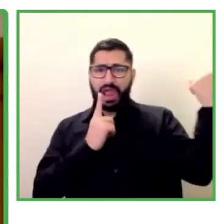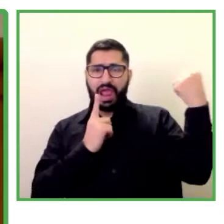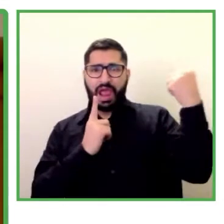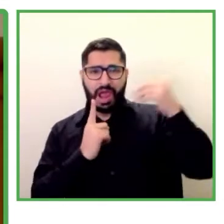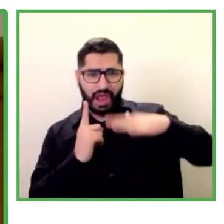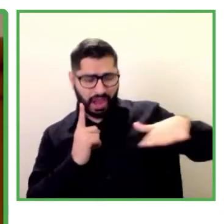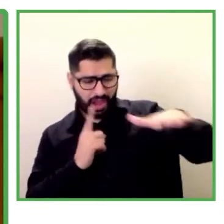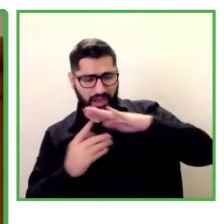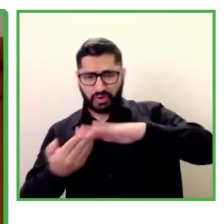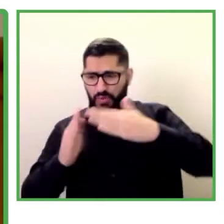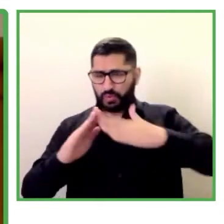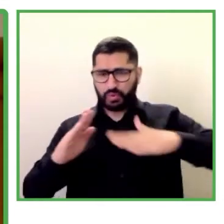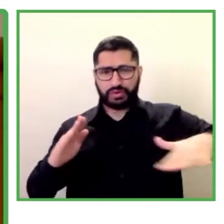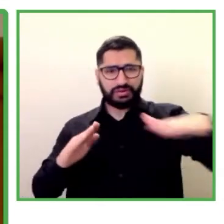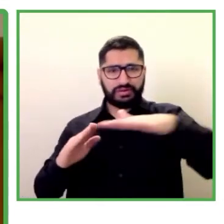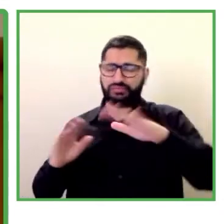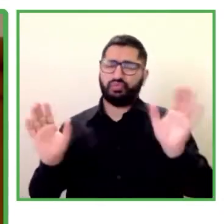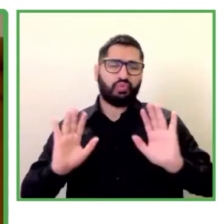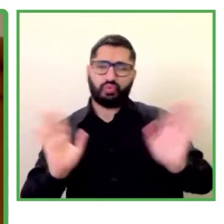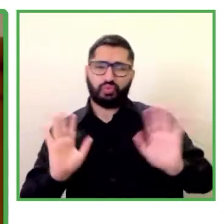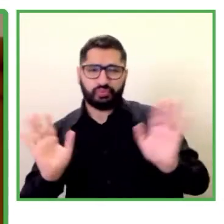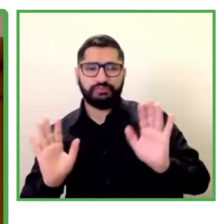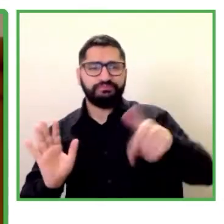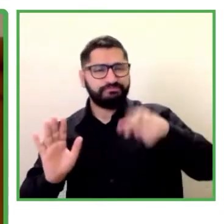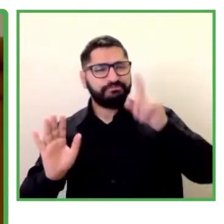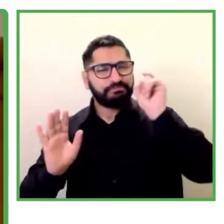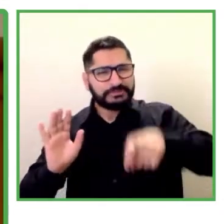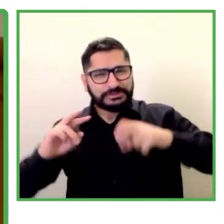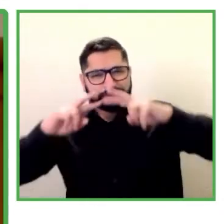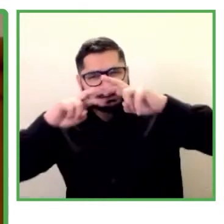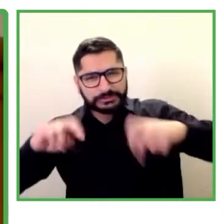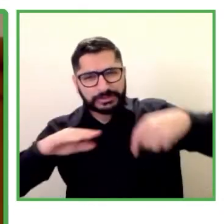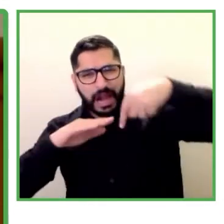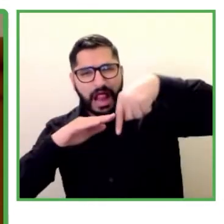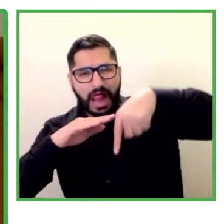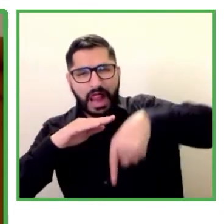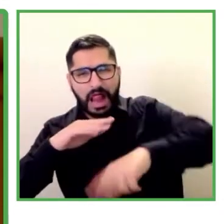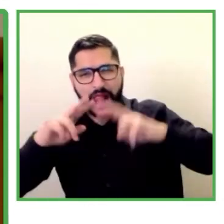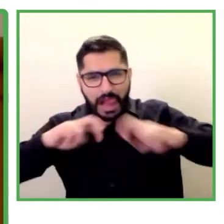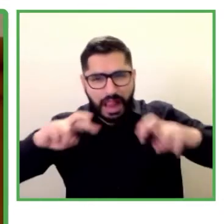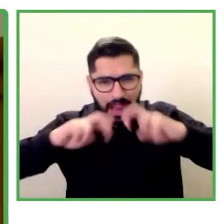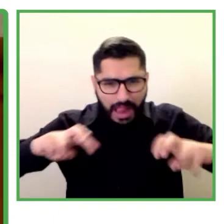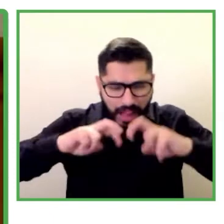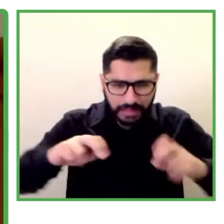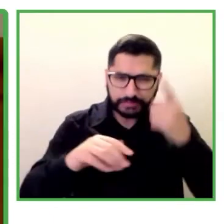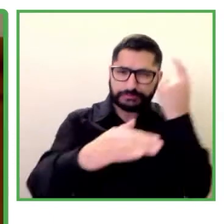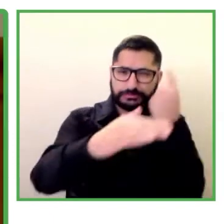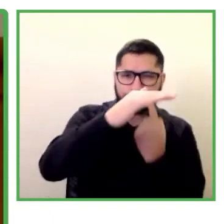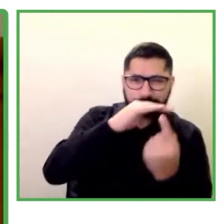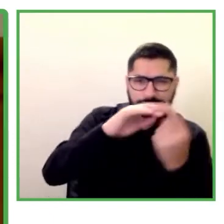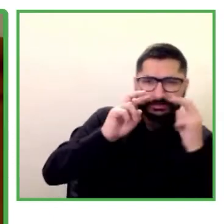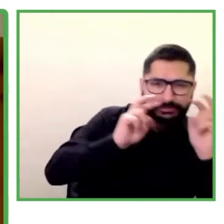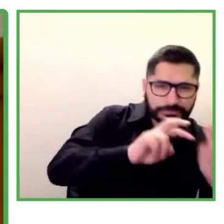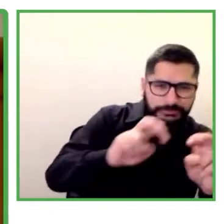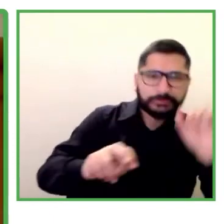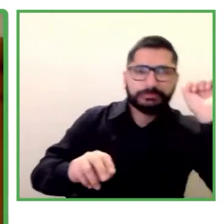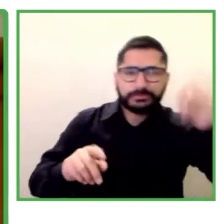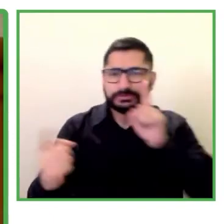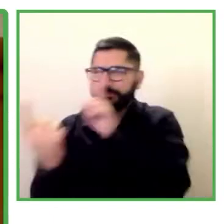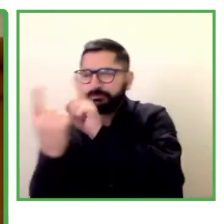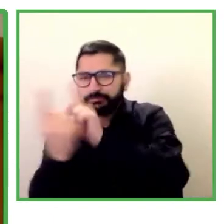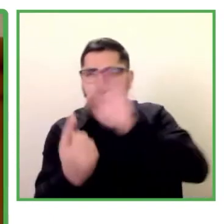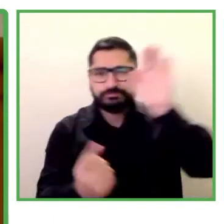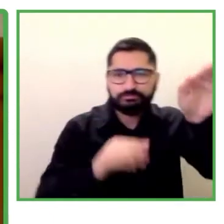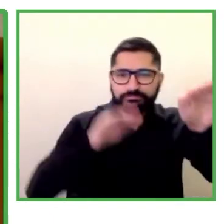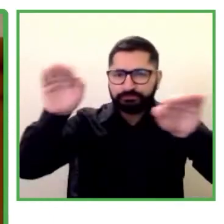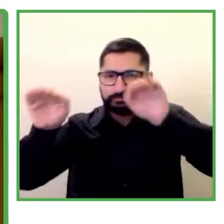y vimos que era muy evidente que teníamos que implicar al sector privado, a las empresas, porque son quienes más empleo generan